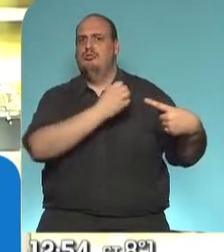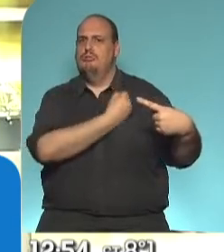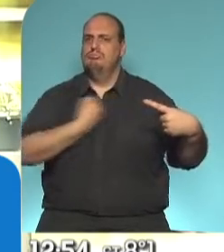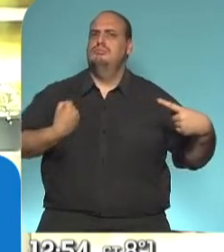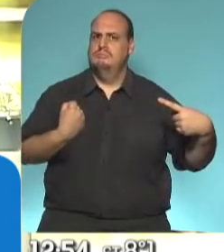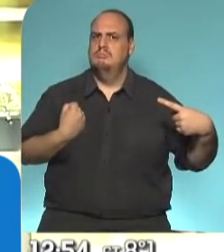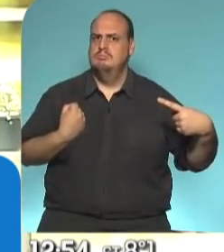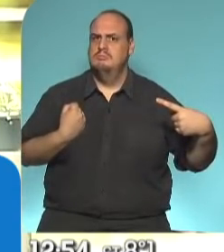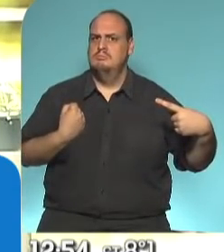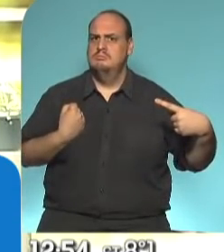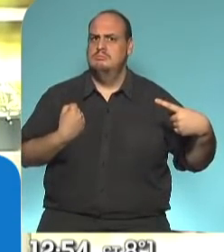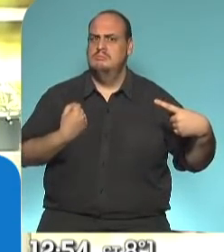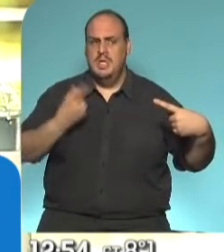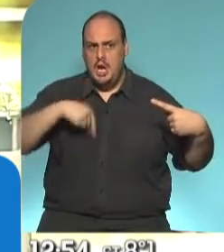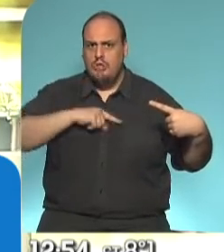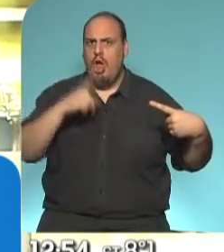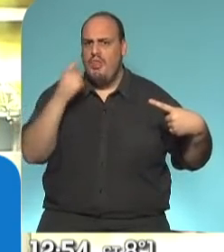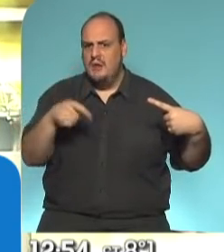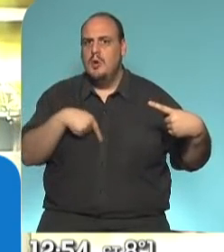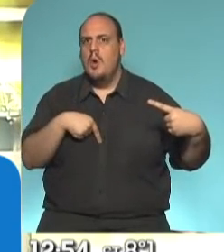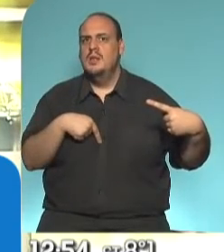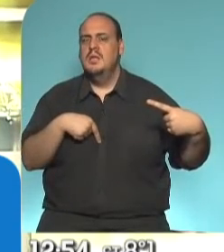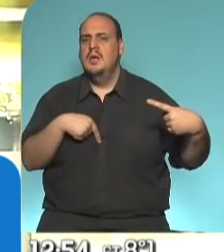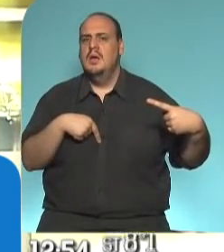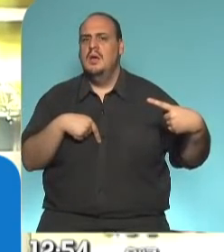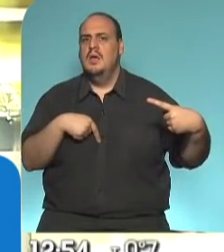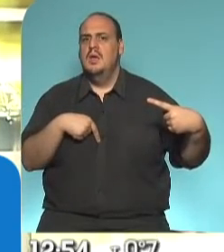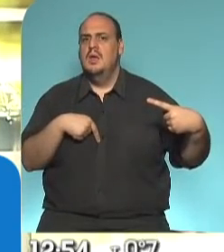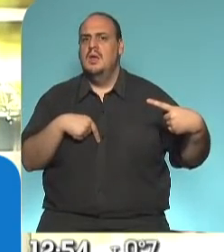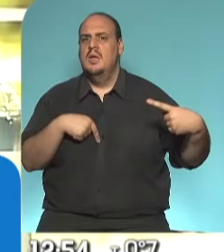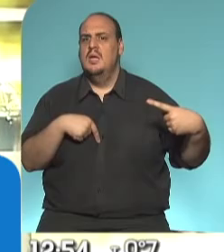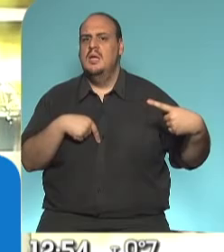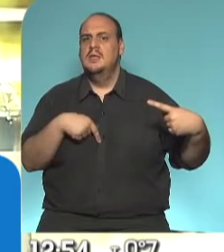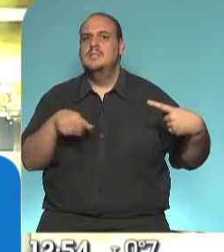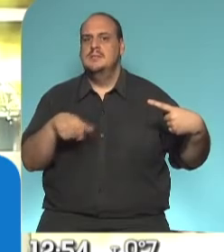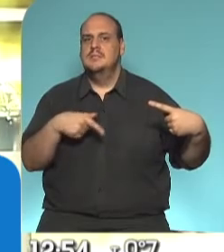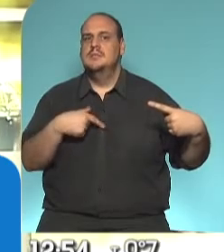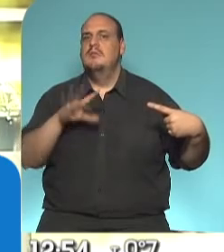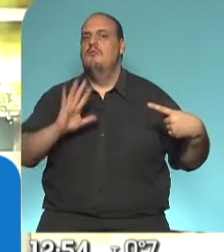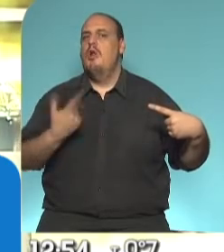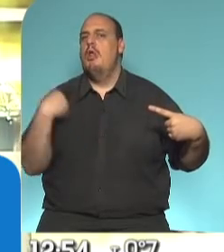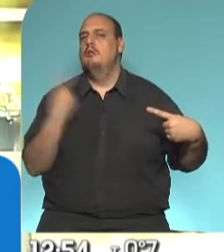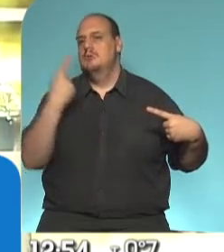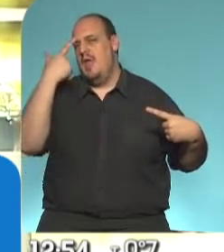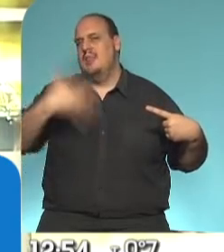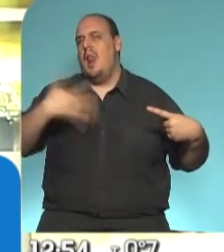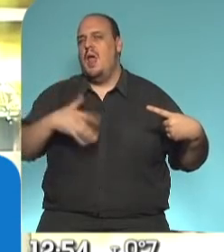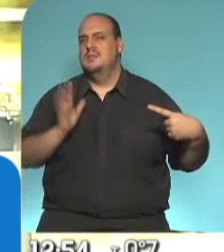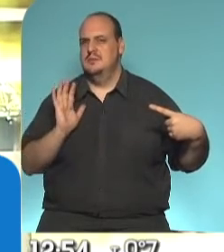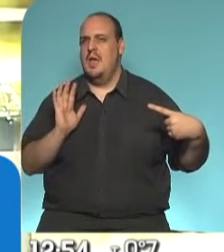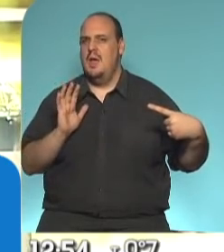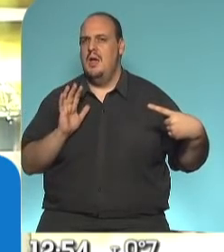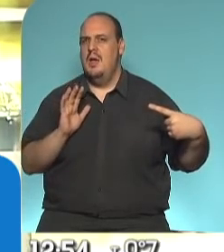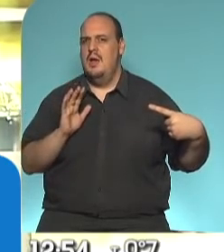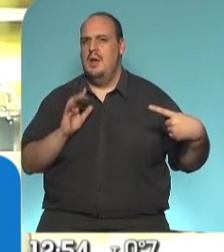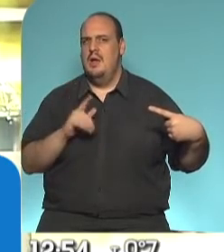y darnos cuenta que fuimos capaces de hacerlo con inteligencia, de enfrentar